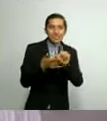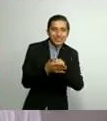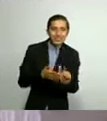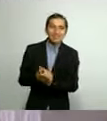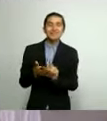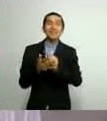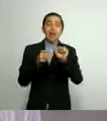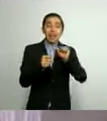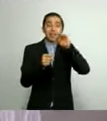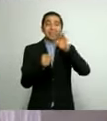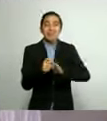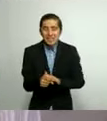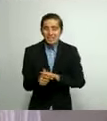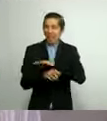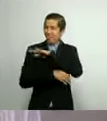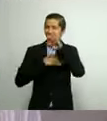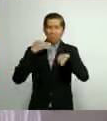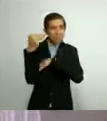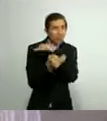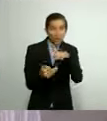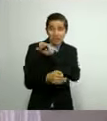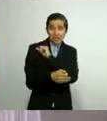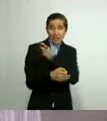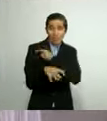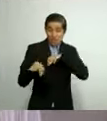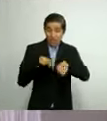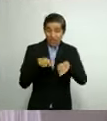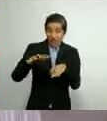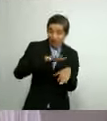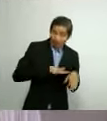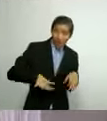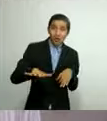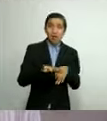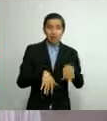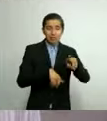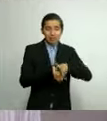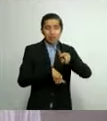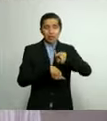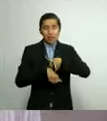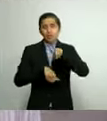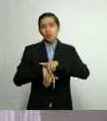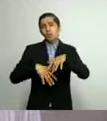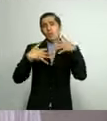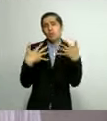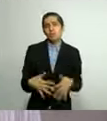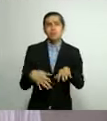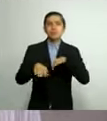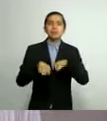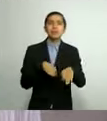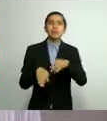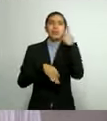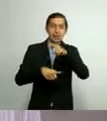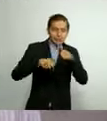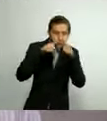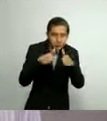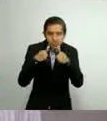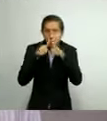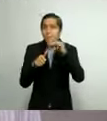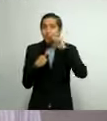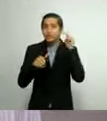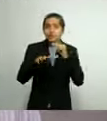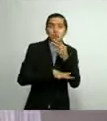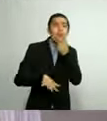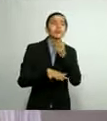administrativo, y muchos más que hacen diariamente una función para dar un servicio digno a cada michoacano,